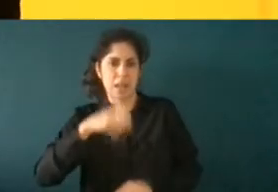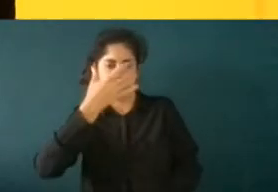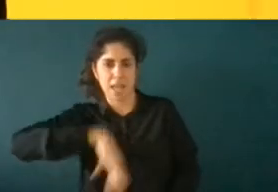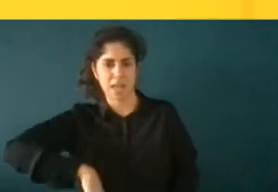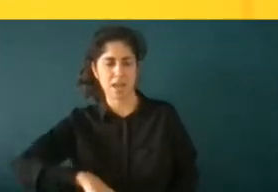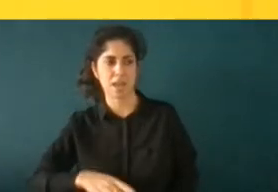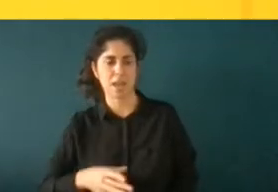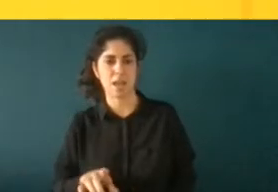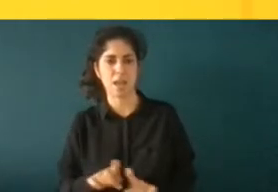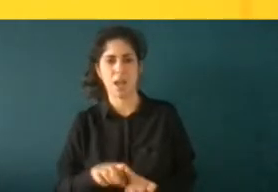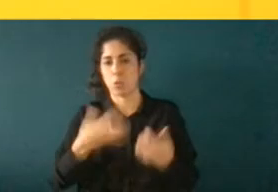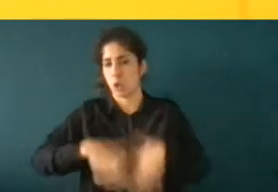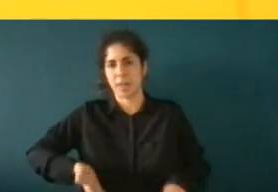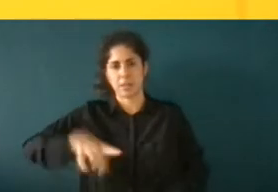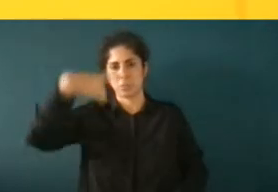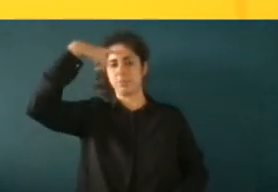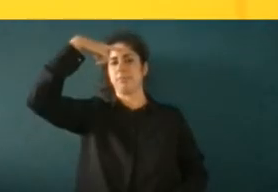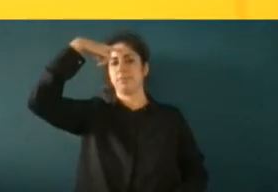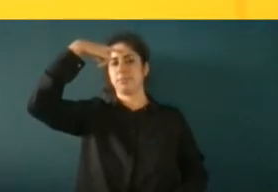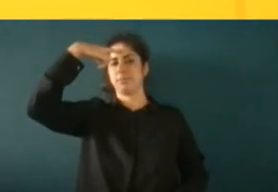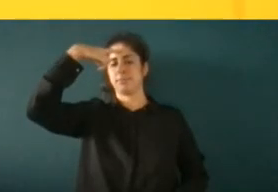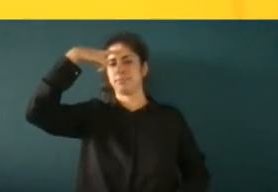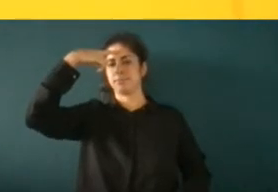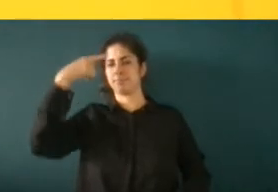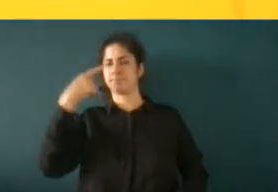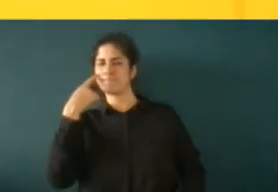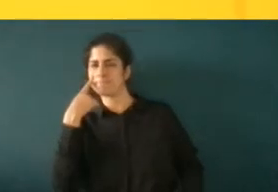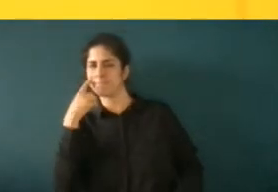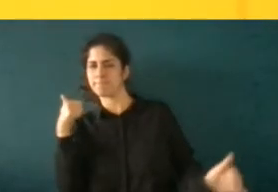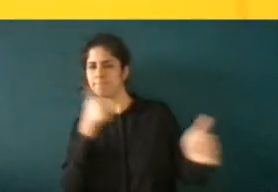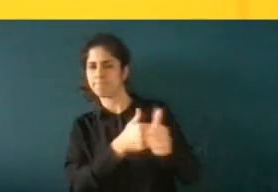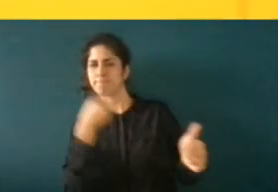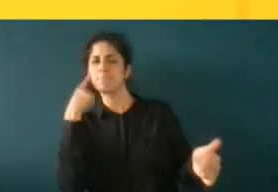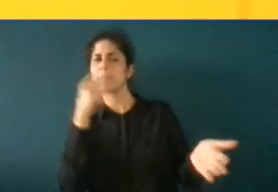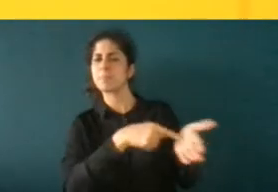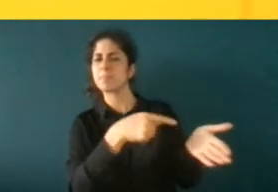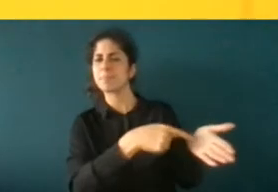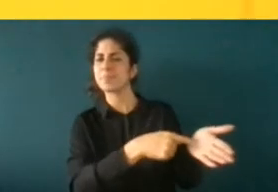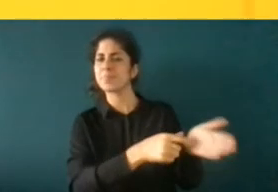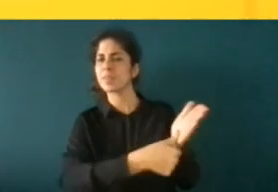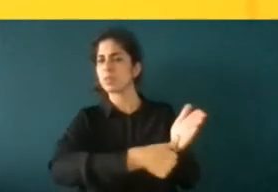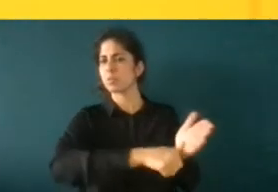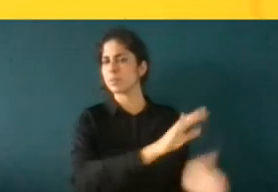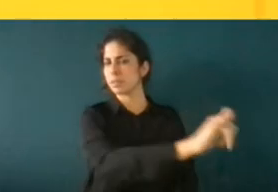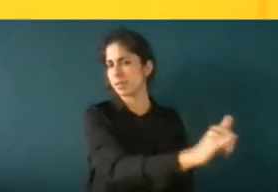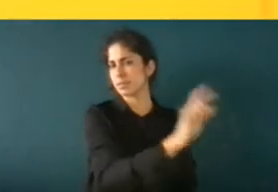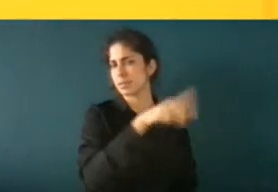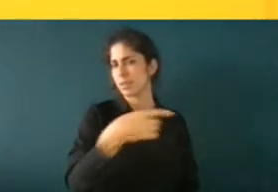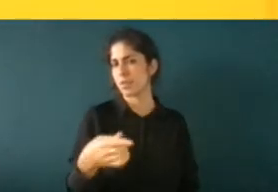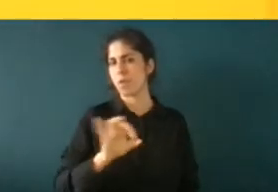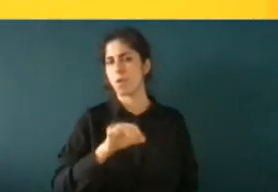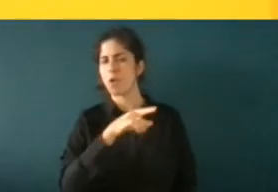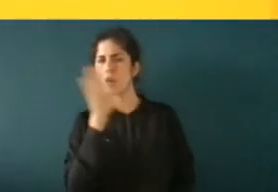automáticamente quieren ir a verificar que esta persona esté documentada o que no cometa algún delito